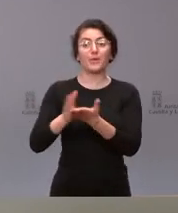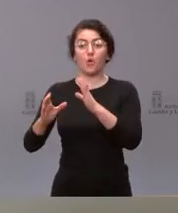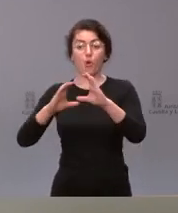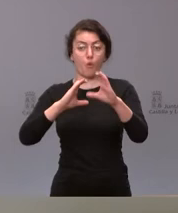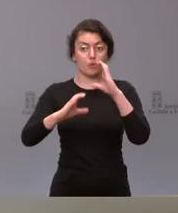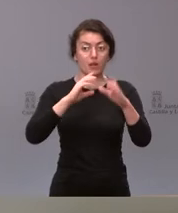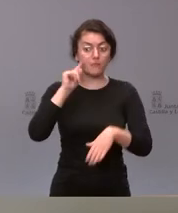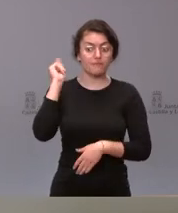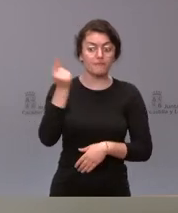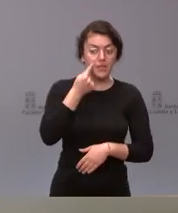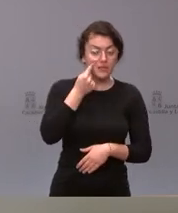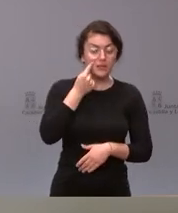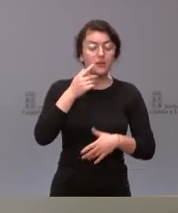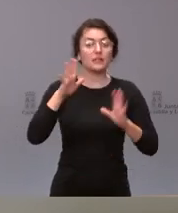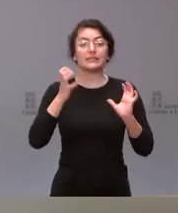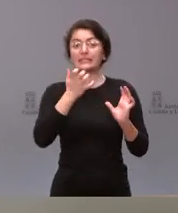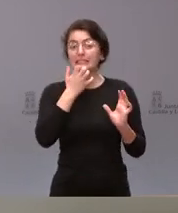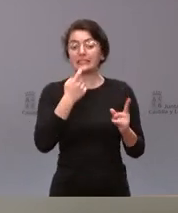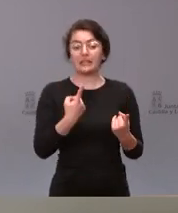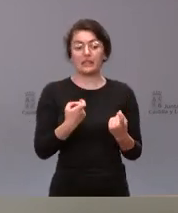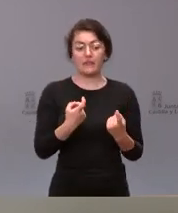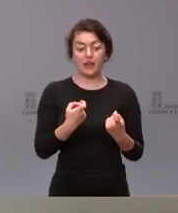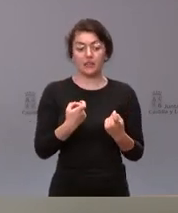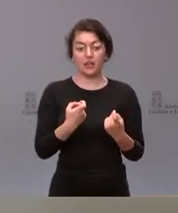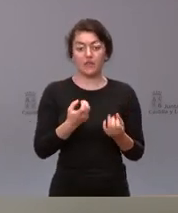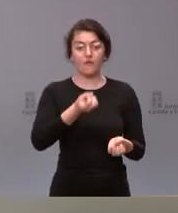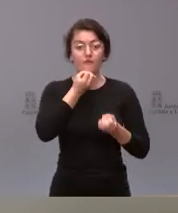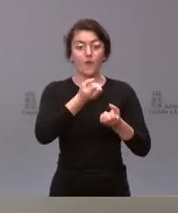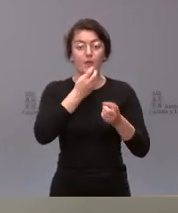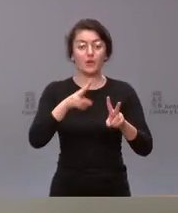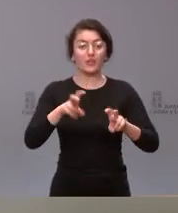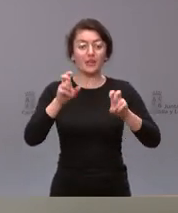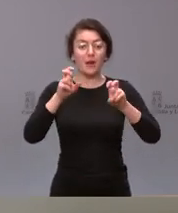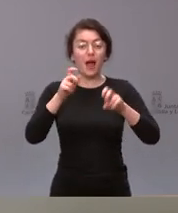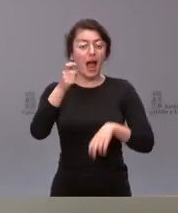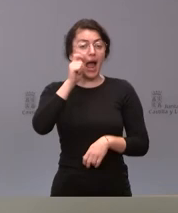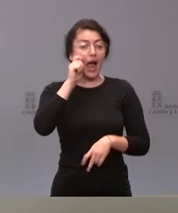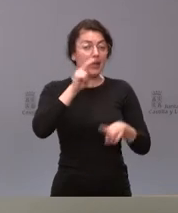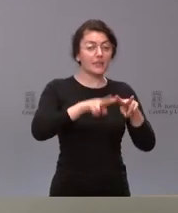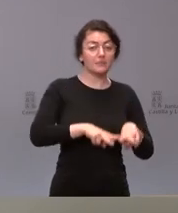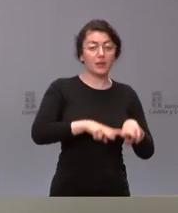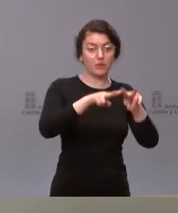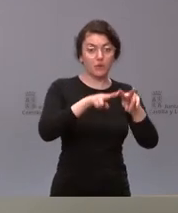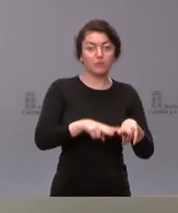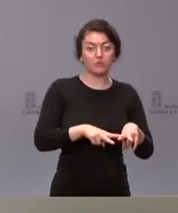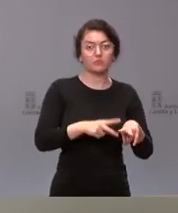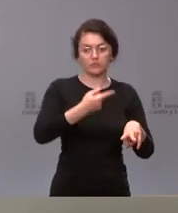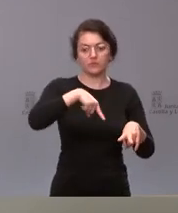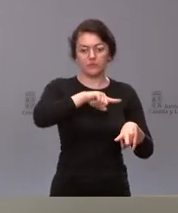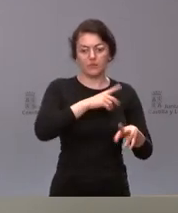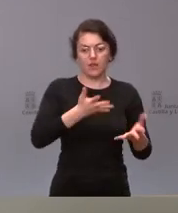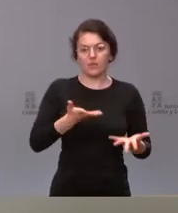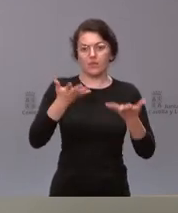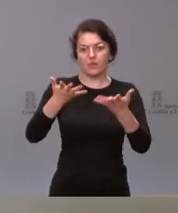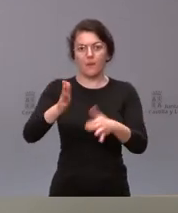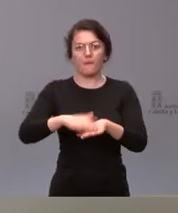sea necesario cualquier información sobre las inspecciones que se hayan realizado en torno a la misma pues lógicamente estamos a disposición